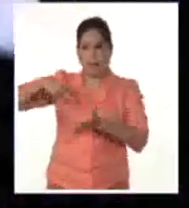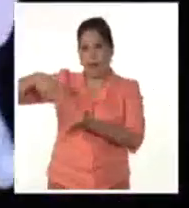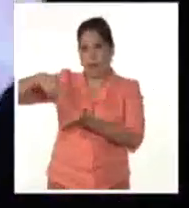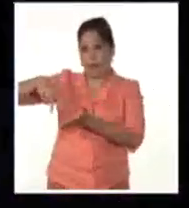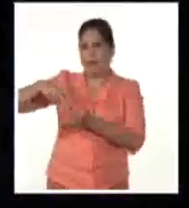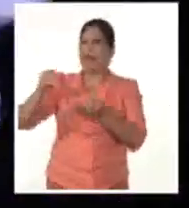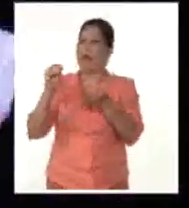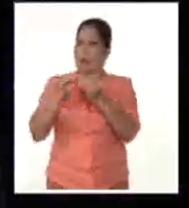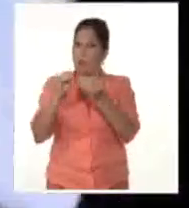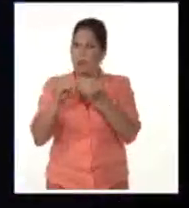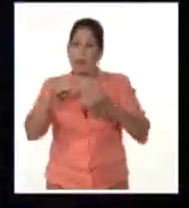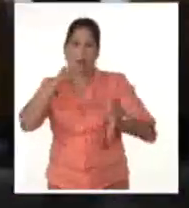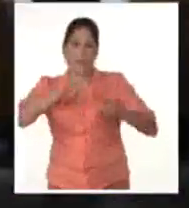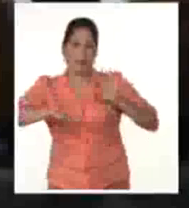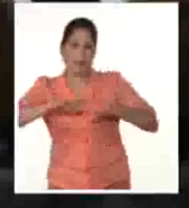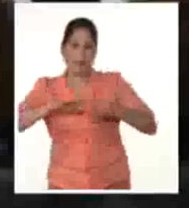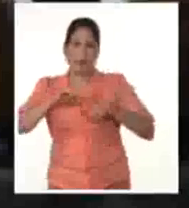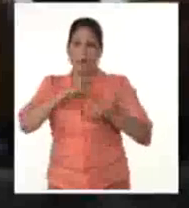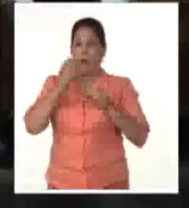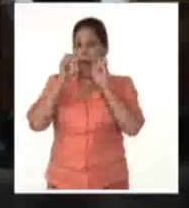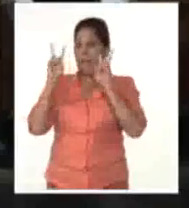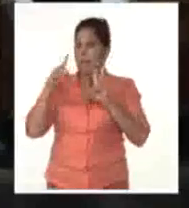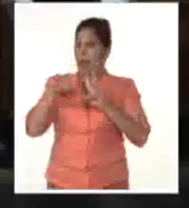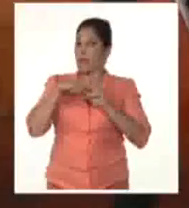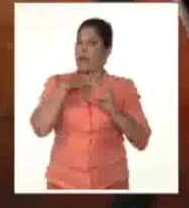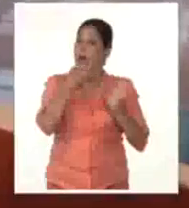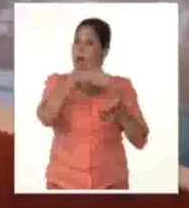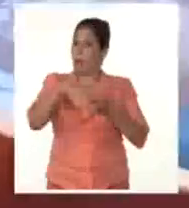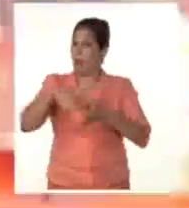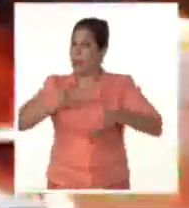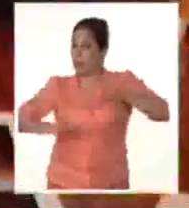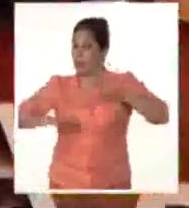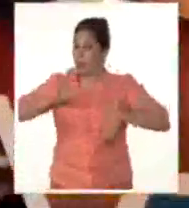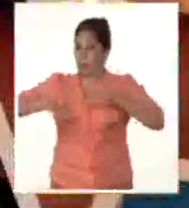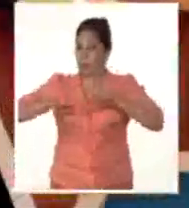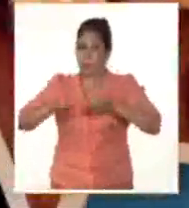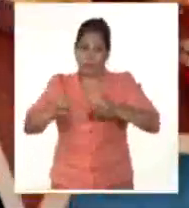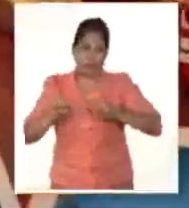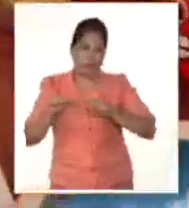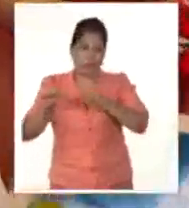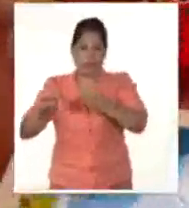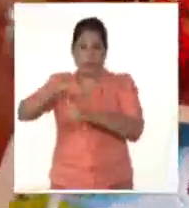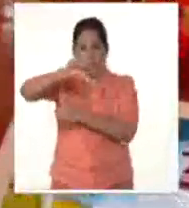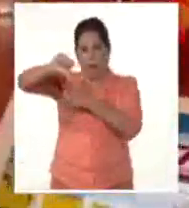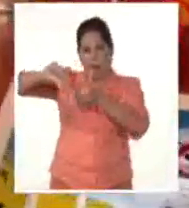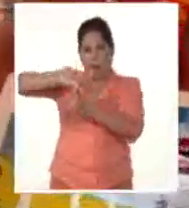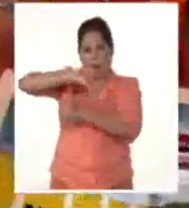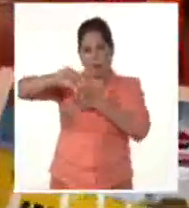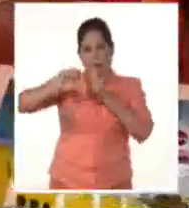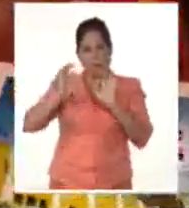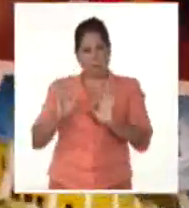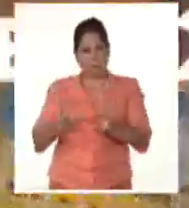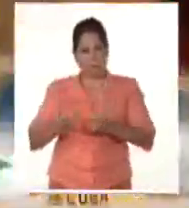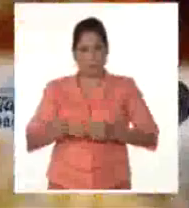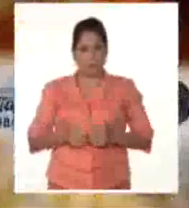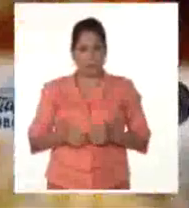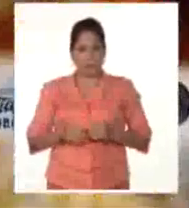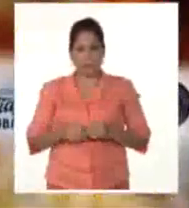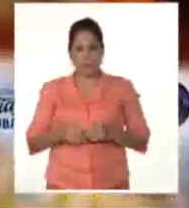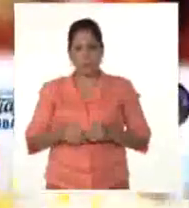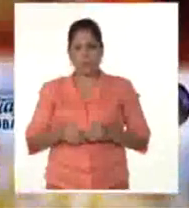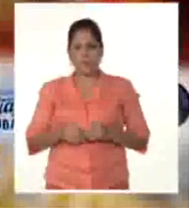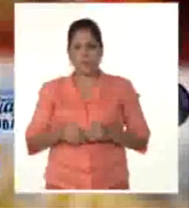músico-danzario de la vida y la muerte en el folclor del Caribe. Rubier Mesa y Karina Sotomayor y Sistema Informativo